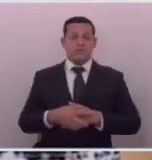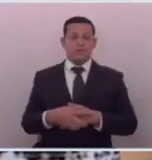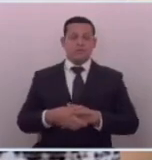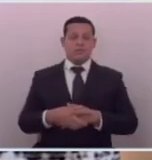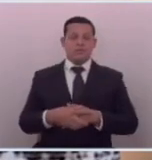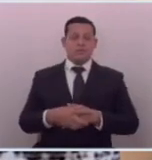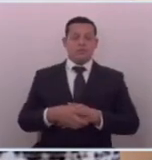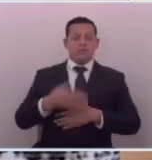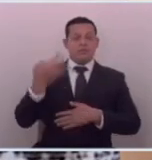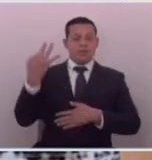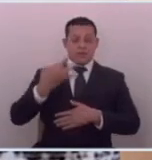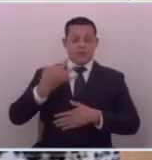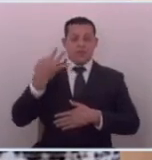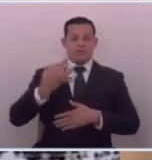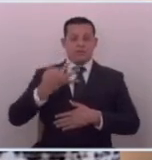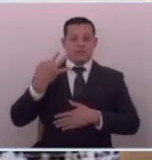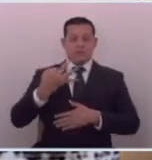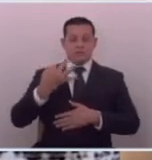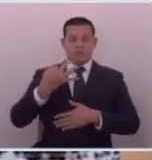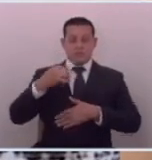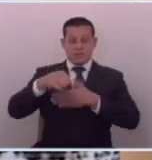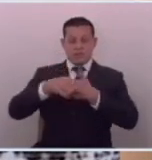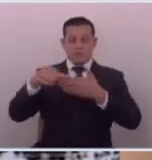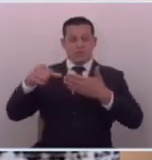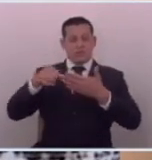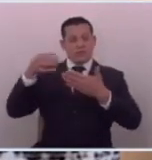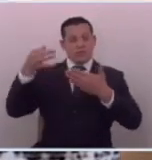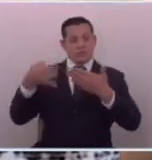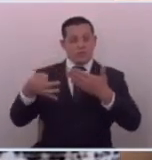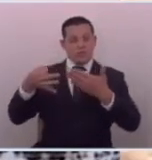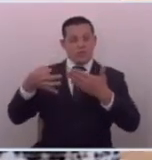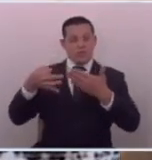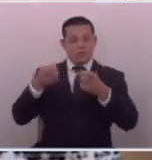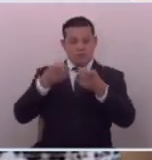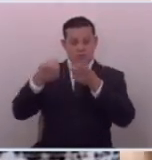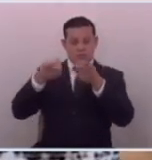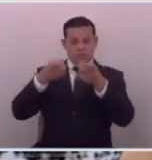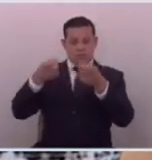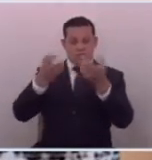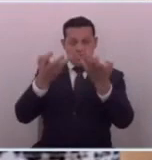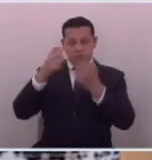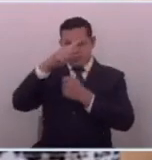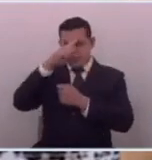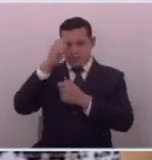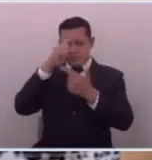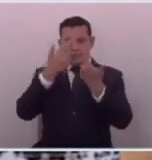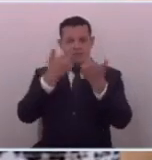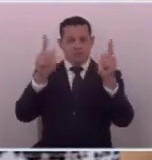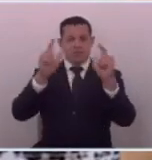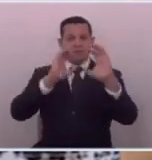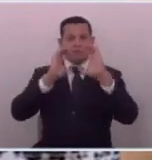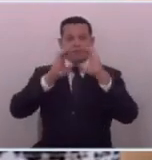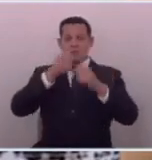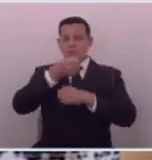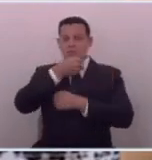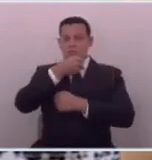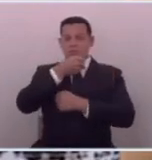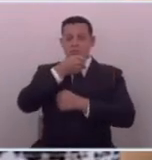y es necesario que esta asamblea legislativa regule y si quieren trabajar por la libertad de prensa